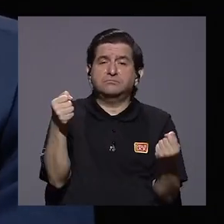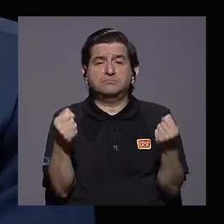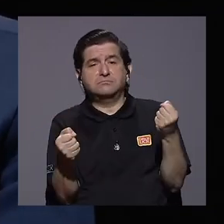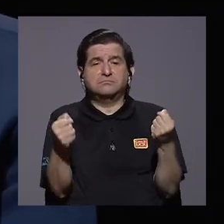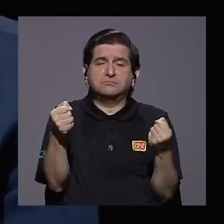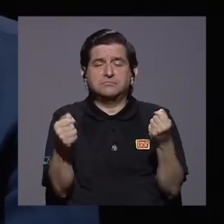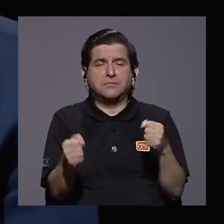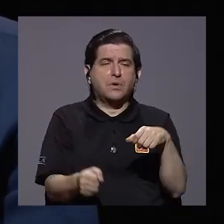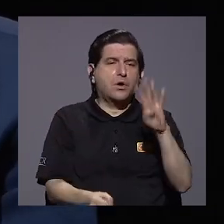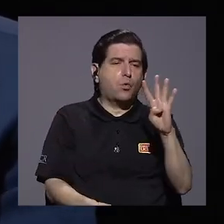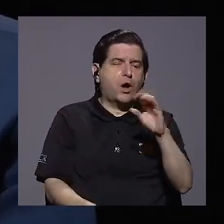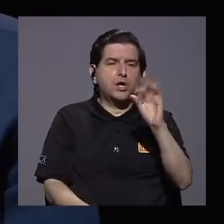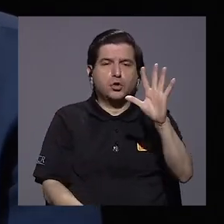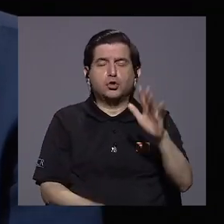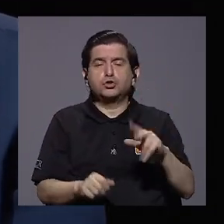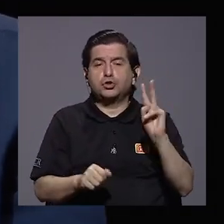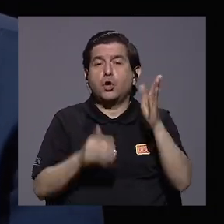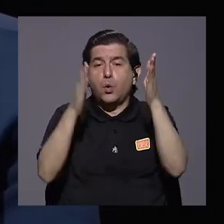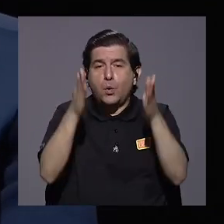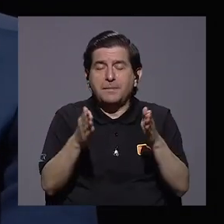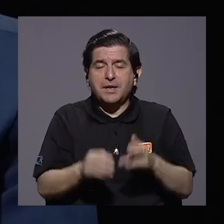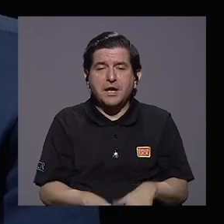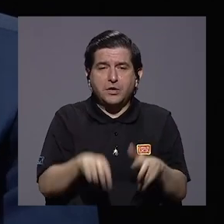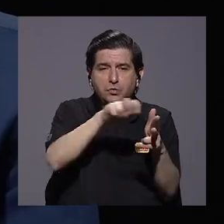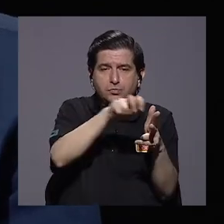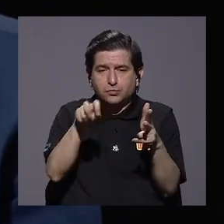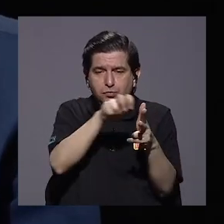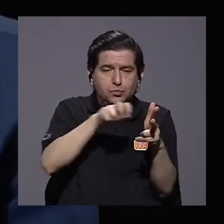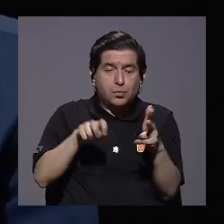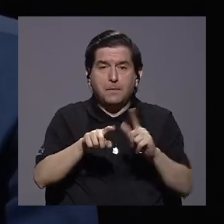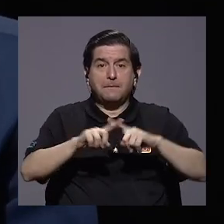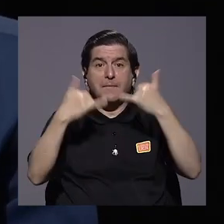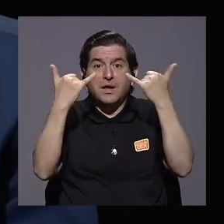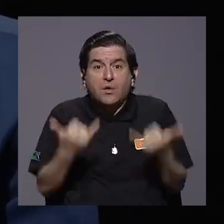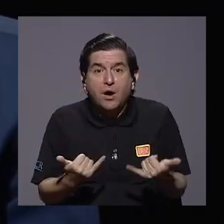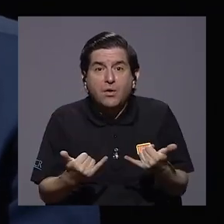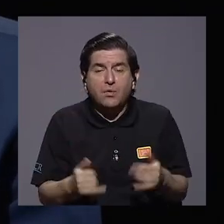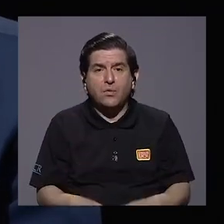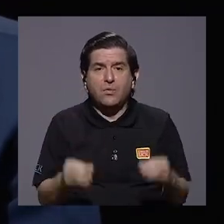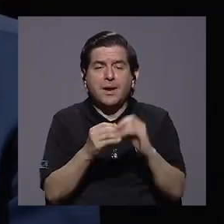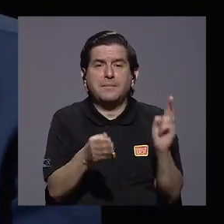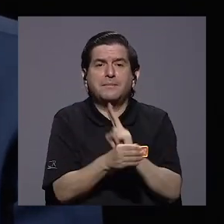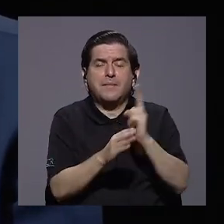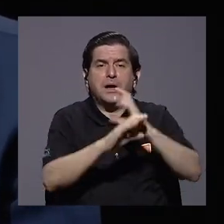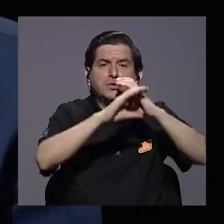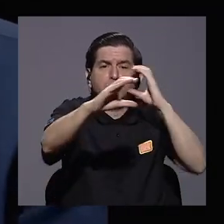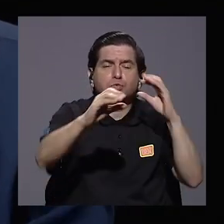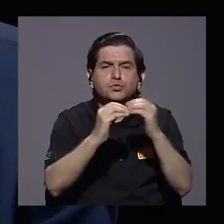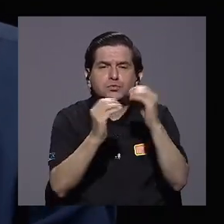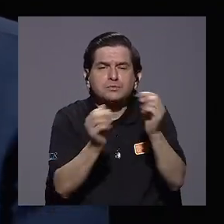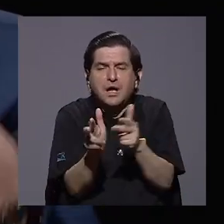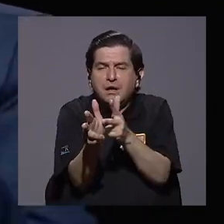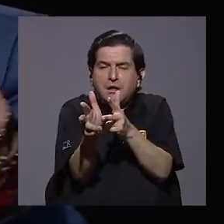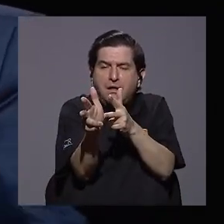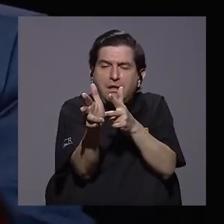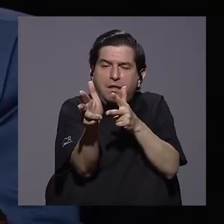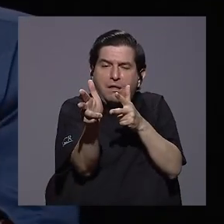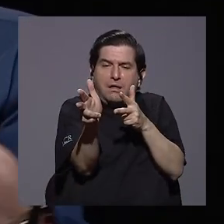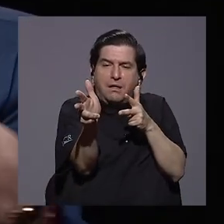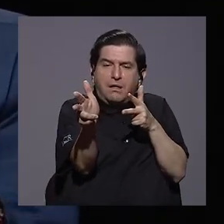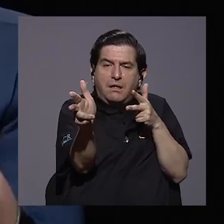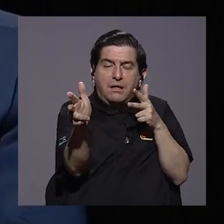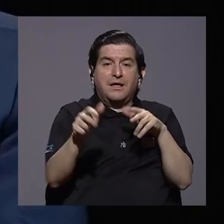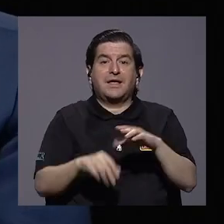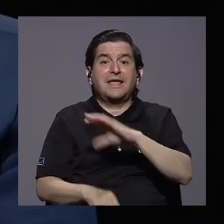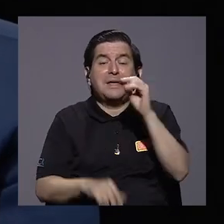con cuatro o cinco compañeros, pero hoy día se utiliza más el bus. Entonces, genera más presas. Y si usted, más presas de